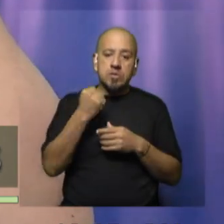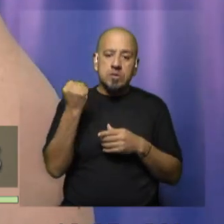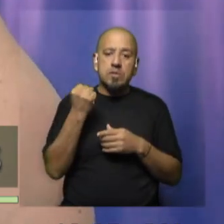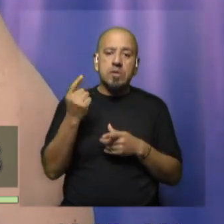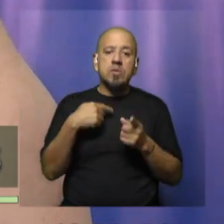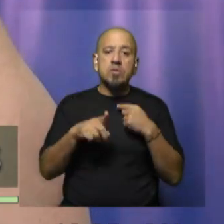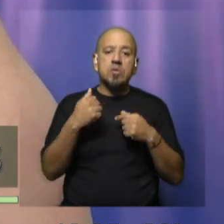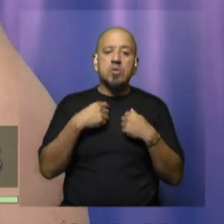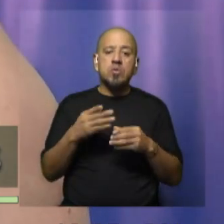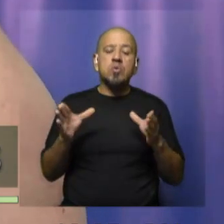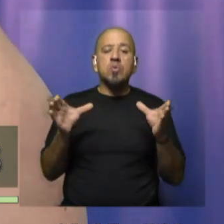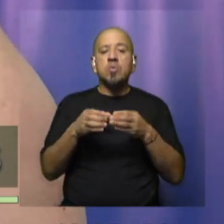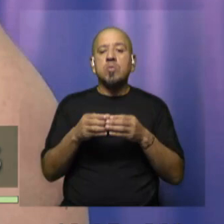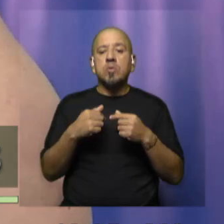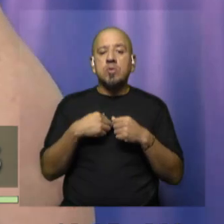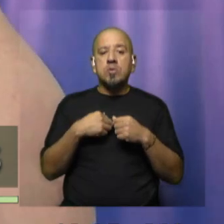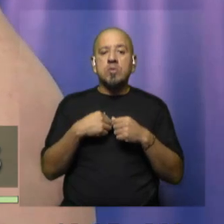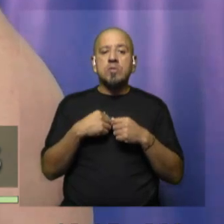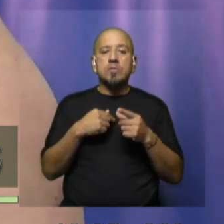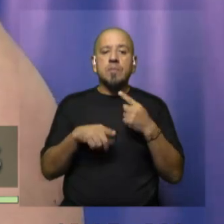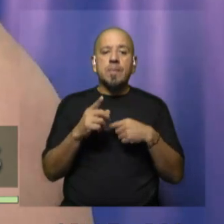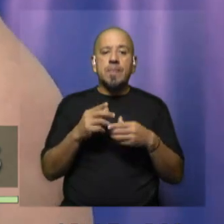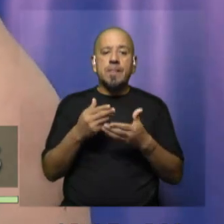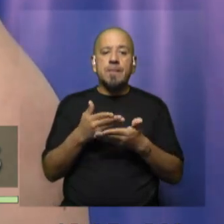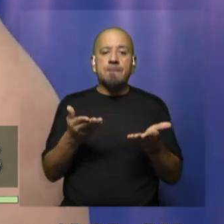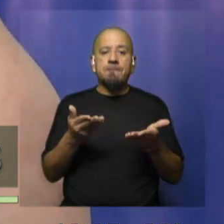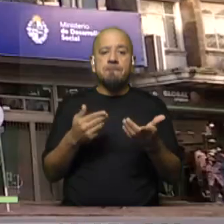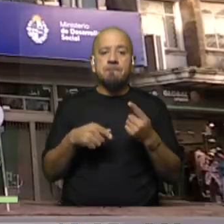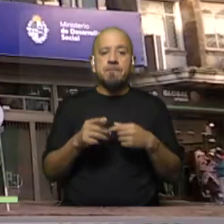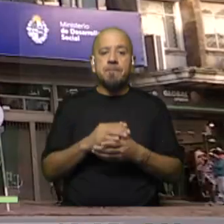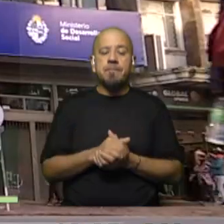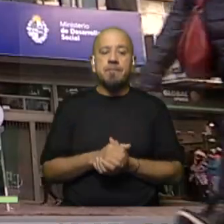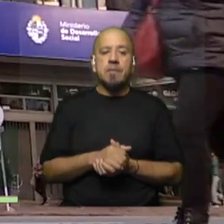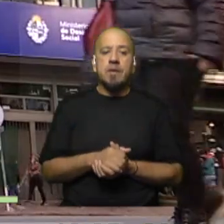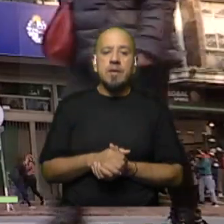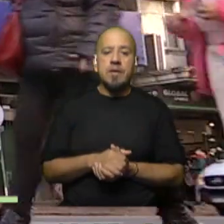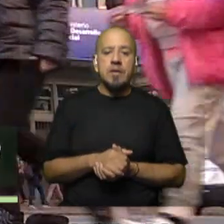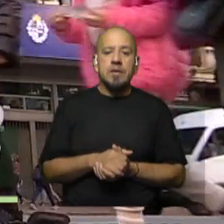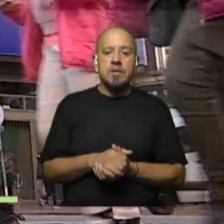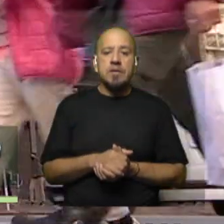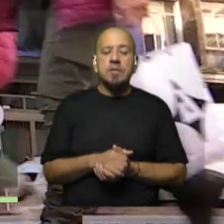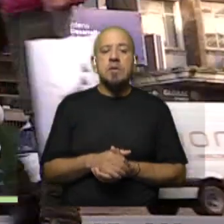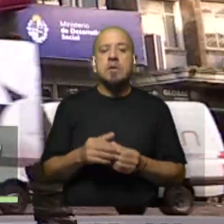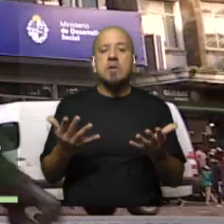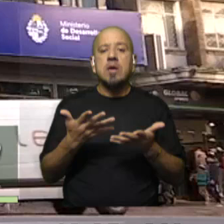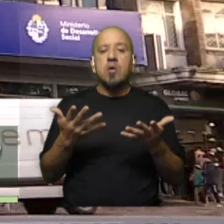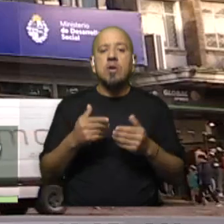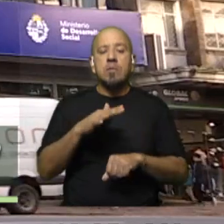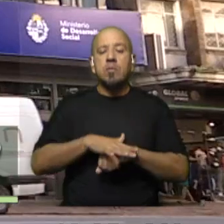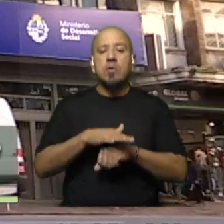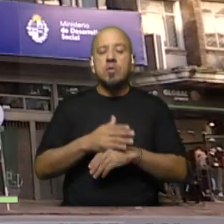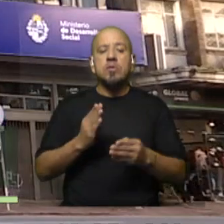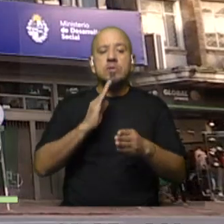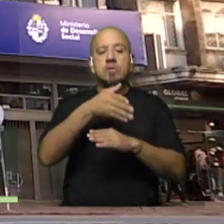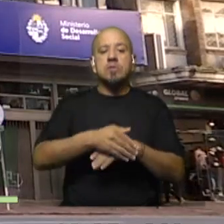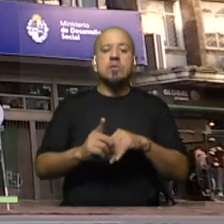Y nuestros equipos trabajan recorriendo todo el país para también fomentar estas buenas prácticas. ¿Y cómo está el Estado actualmente de accesibilidad e inclusión en ese